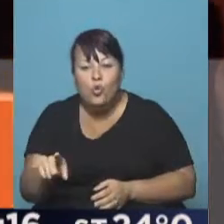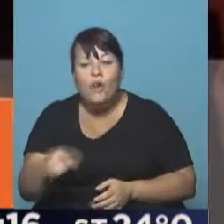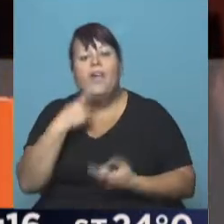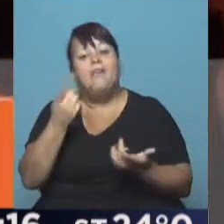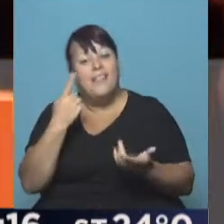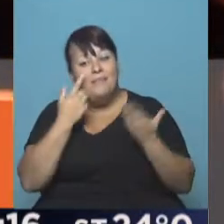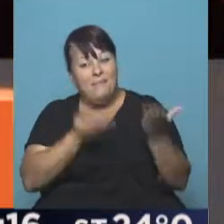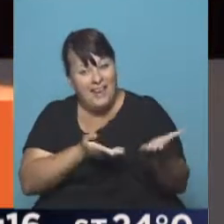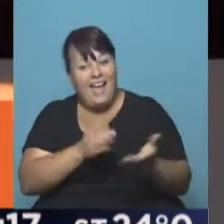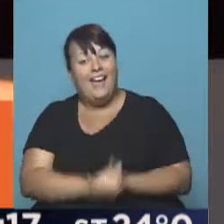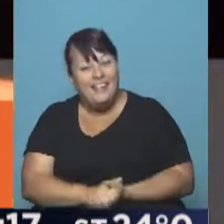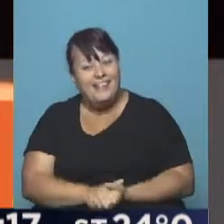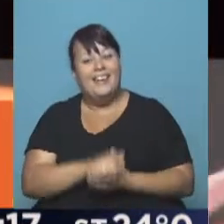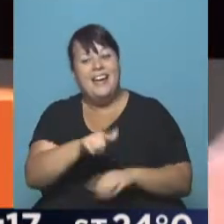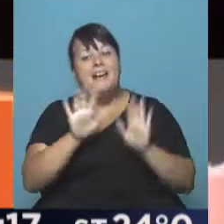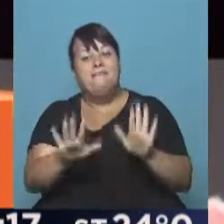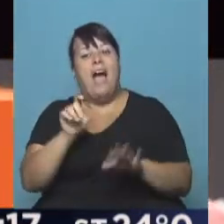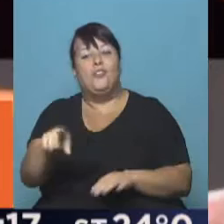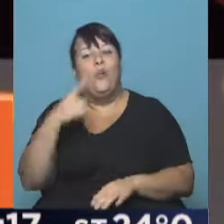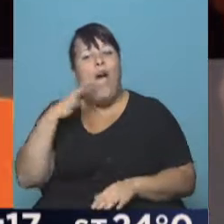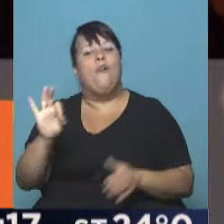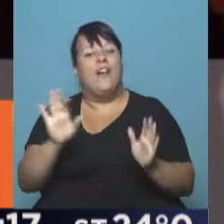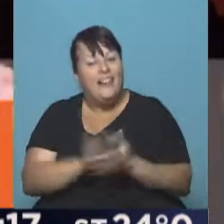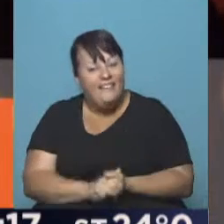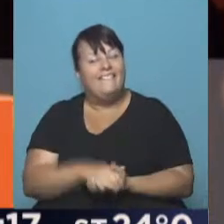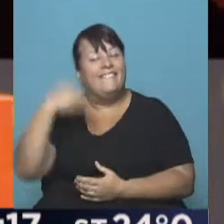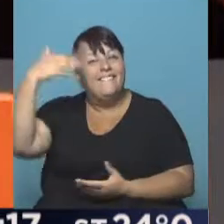a decir, mirá, está en las manos de su abuelo,